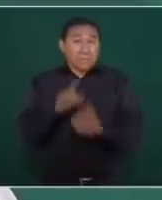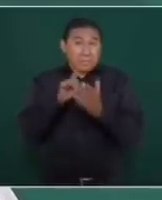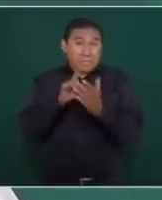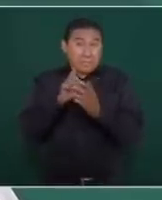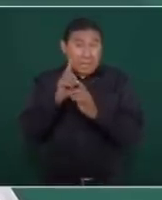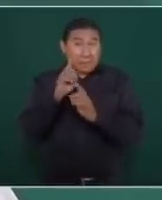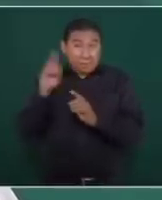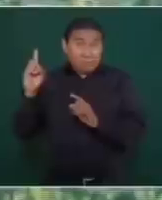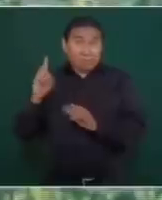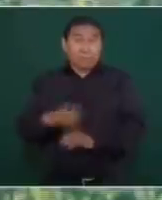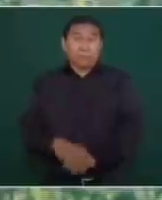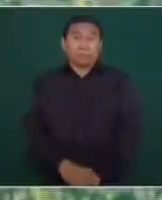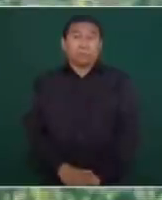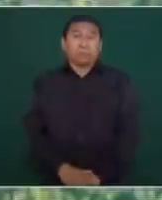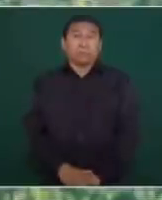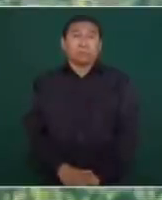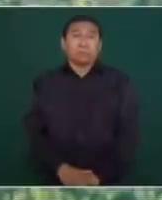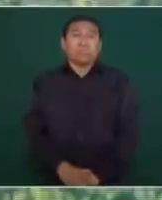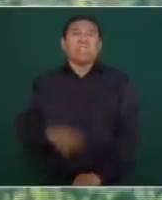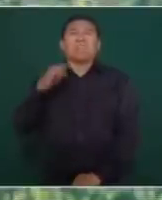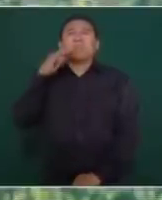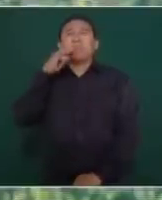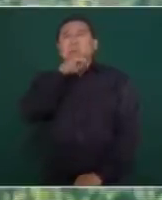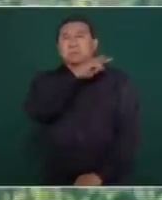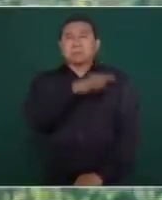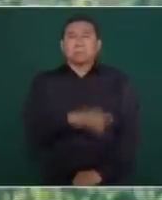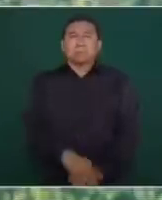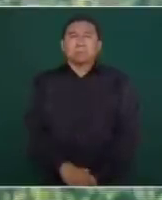es la hipocresía.